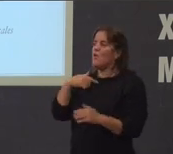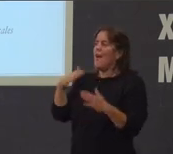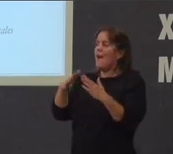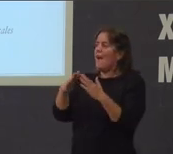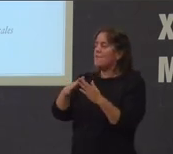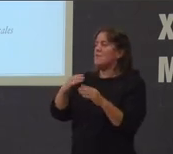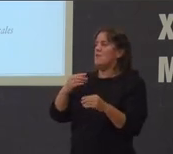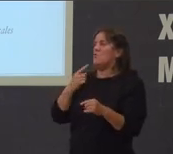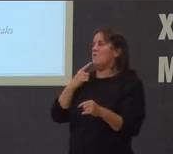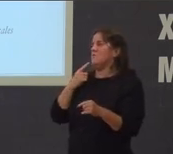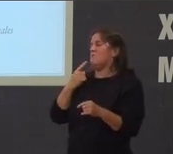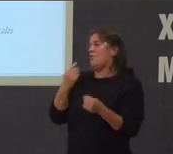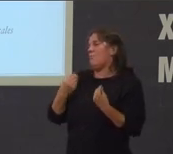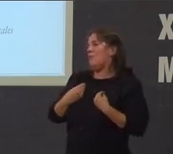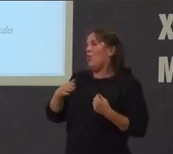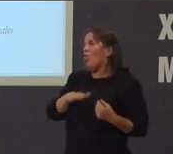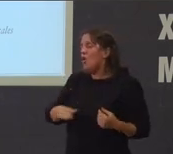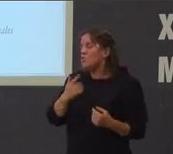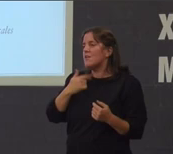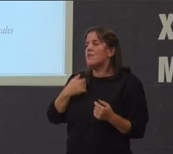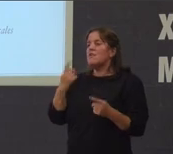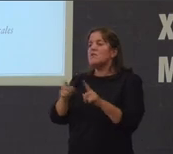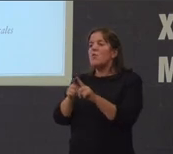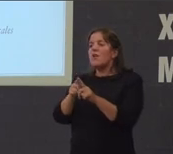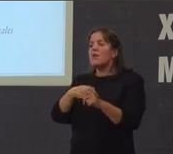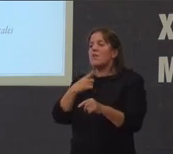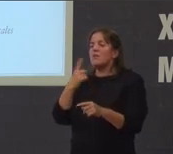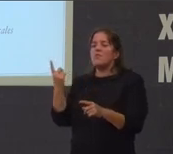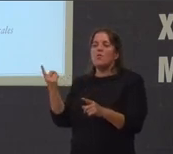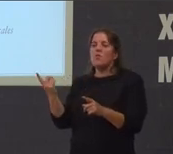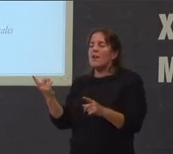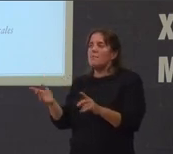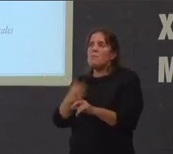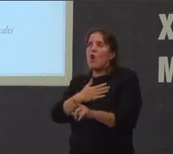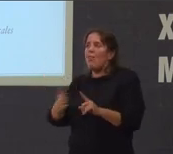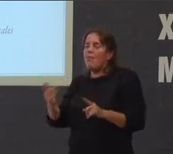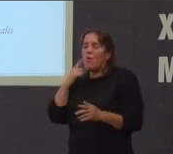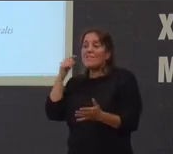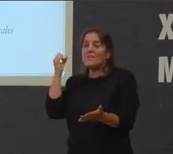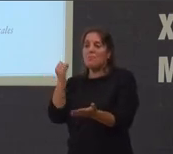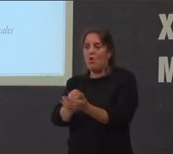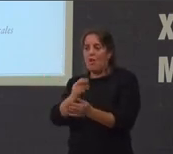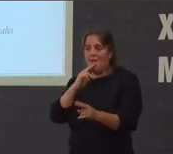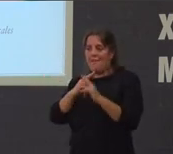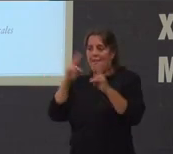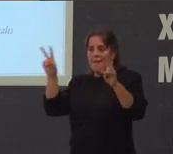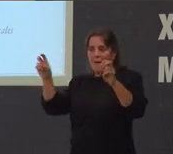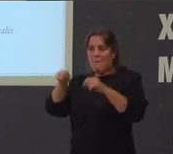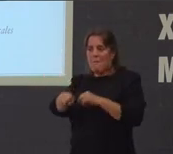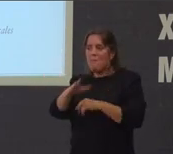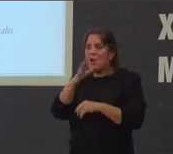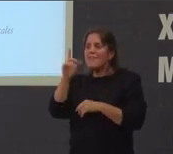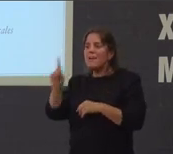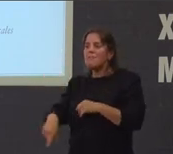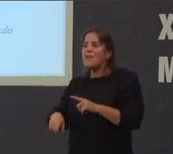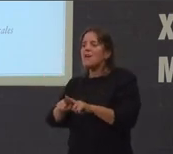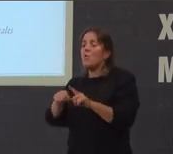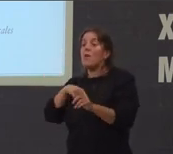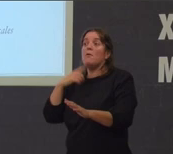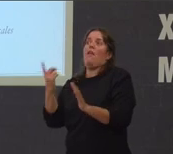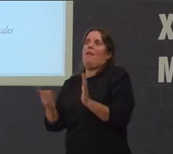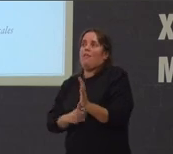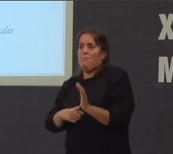etc etc etc entón é algo dunha profundísima violencia simbólica pero tamén é algo dunha tremendísima